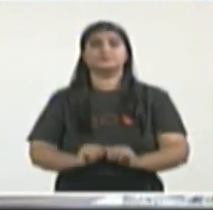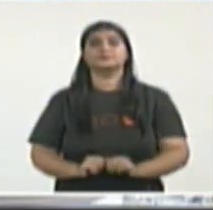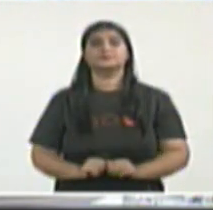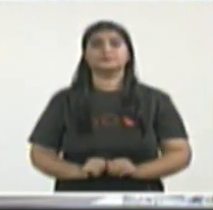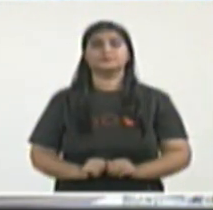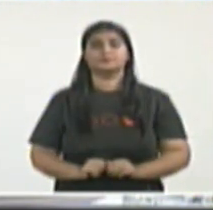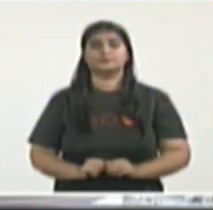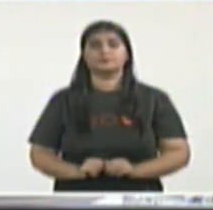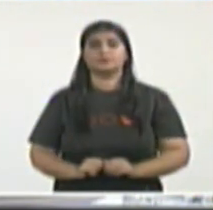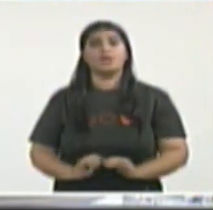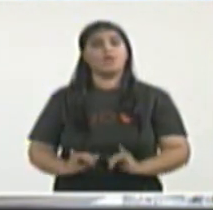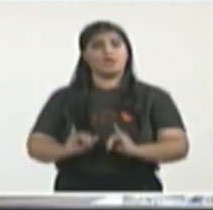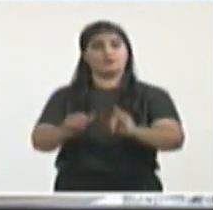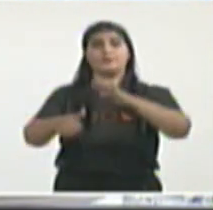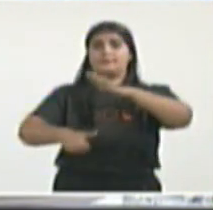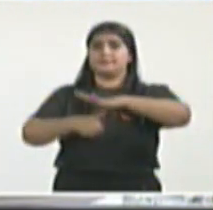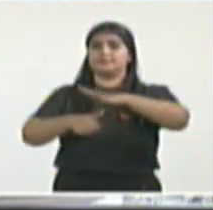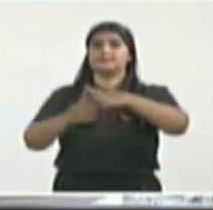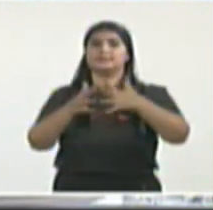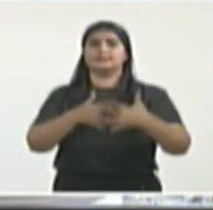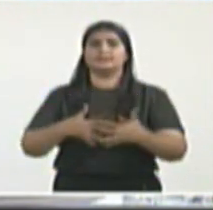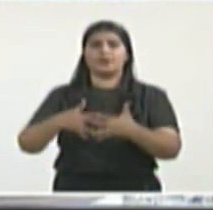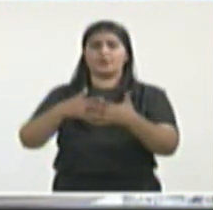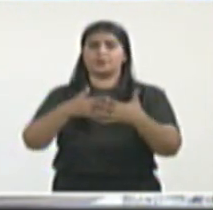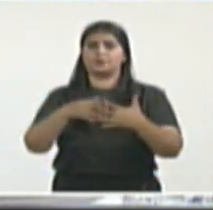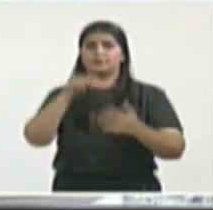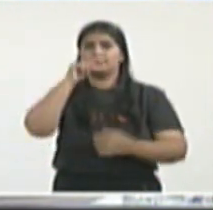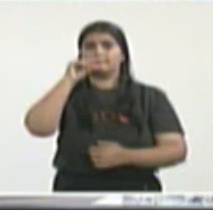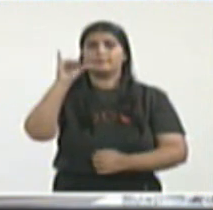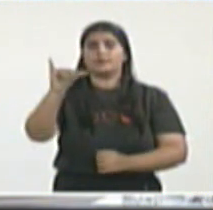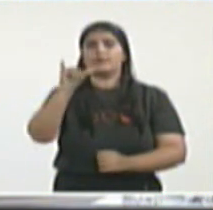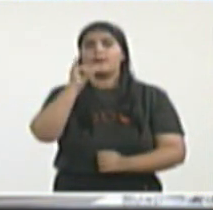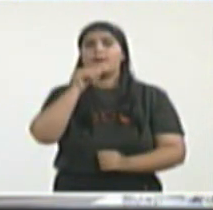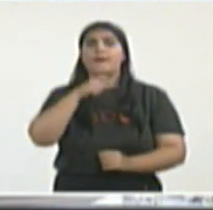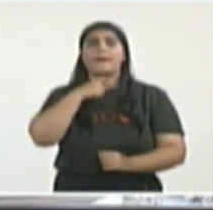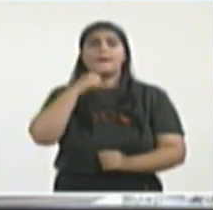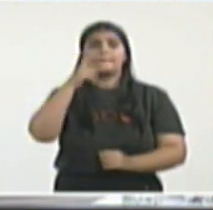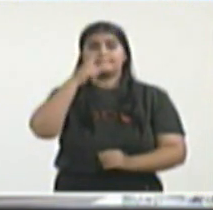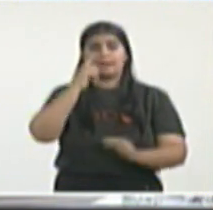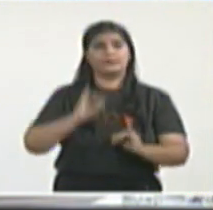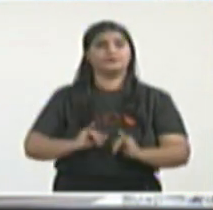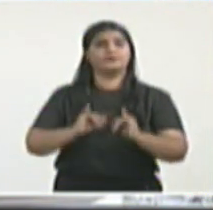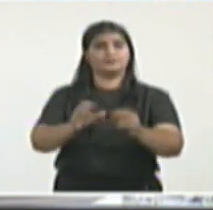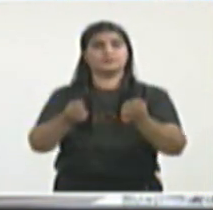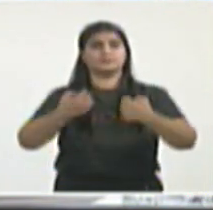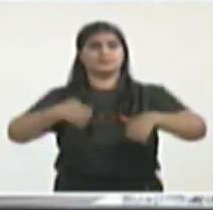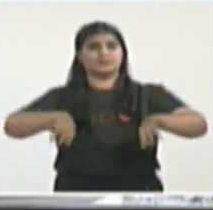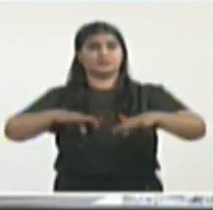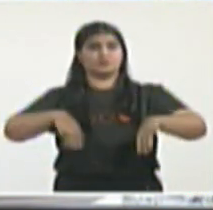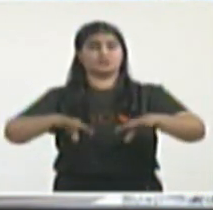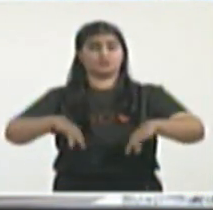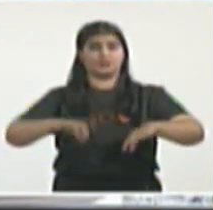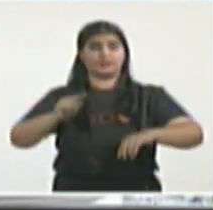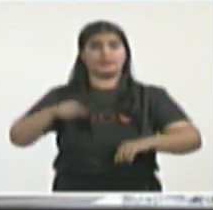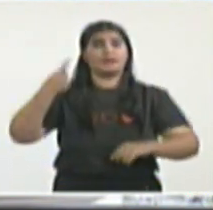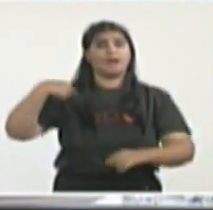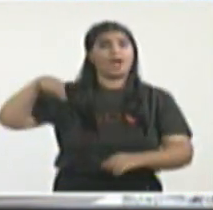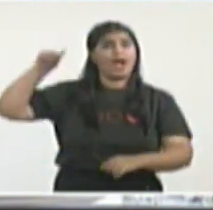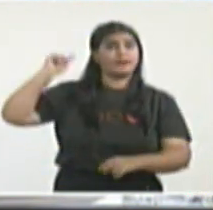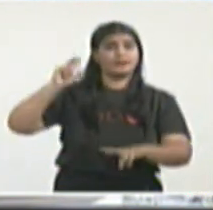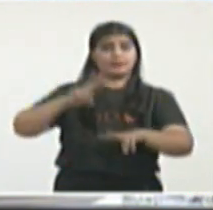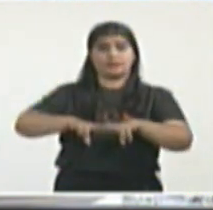en relación con los acontecimientos que se produjeron ayer en nuestro país.